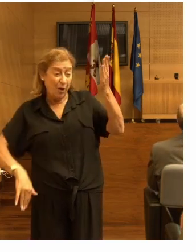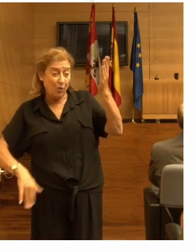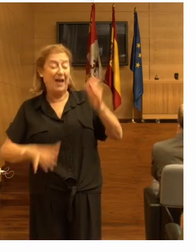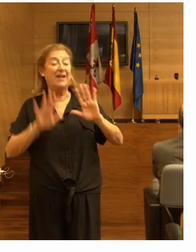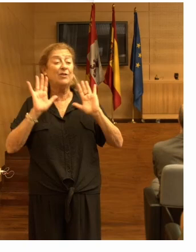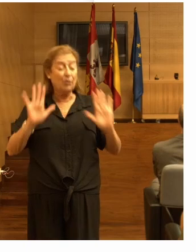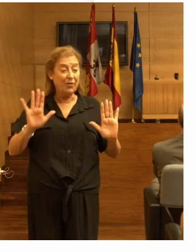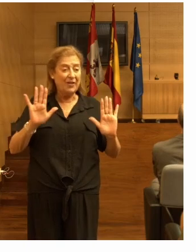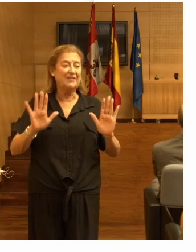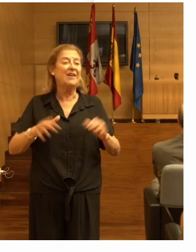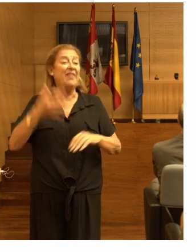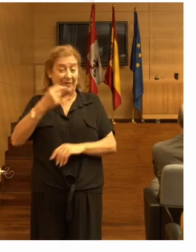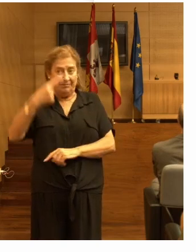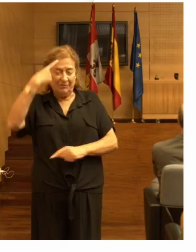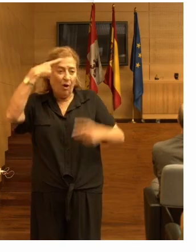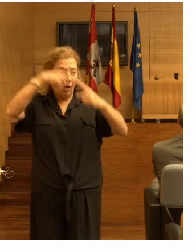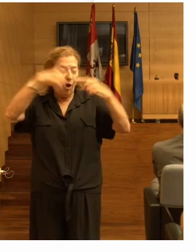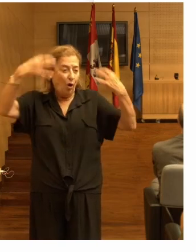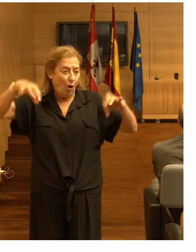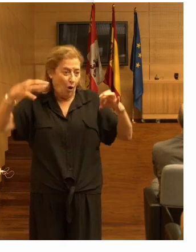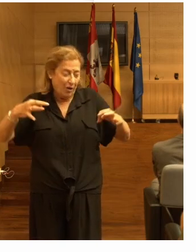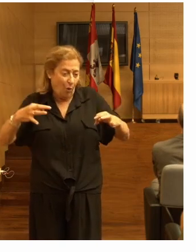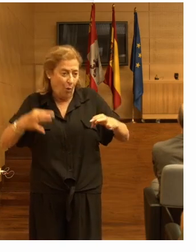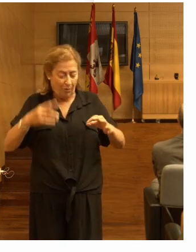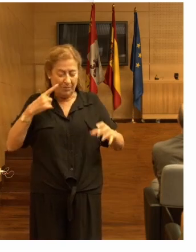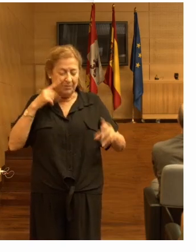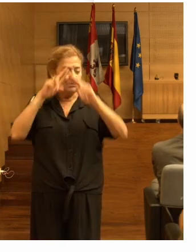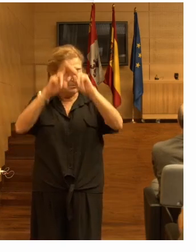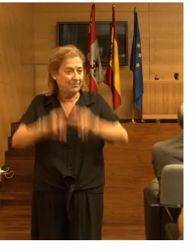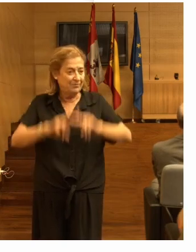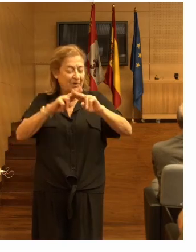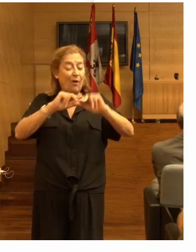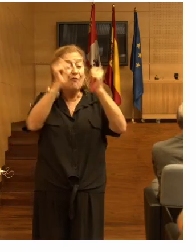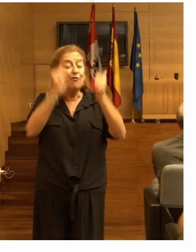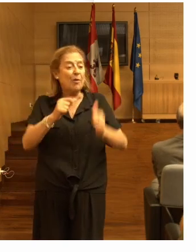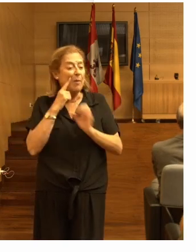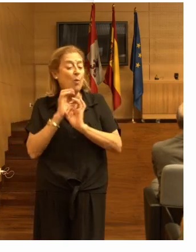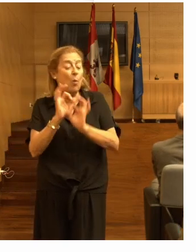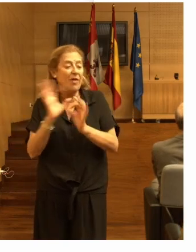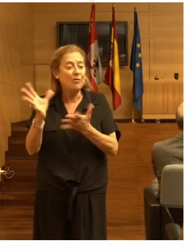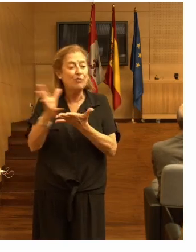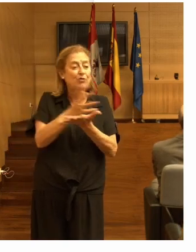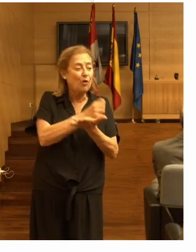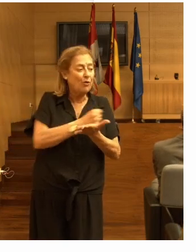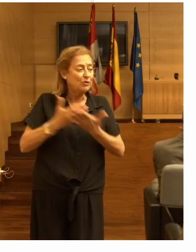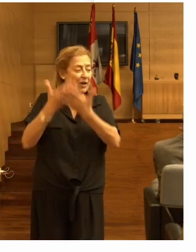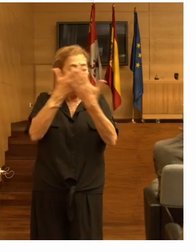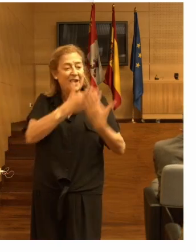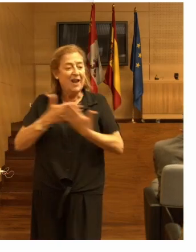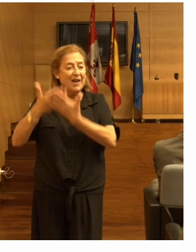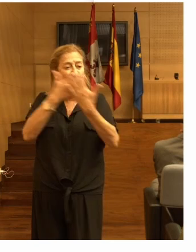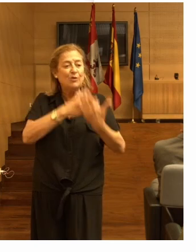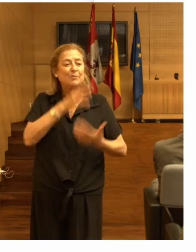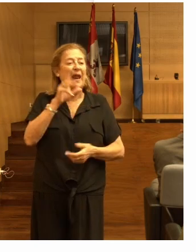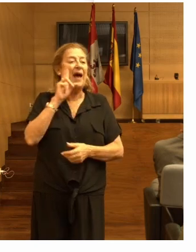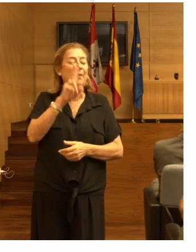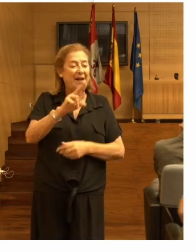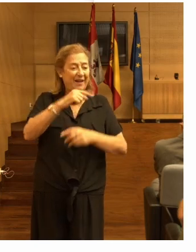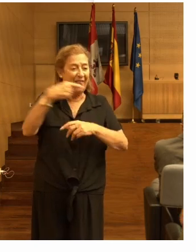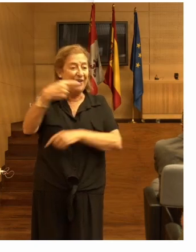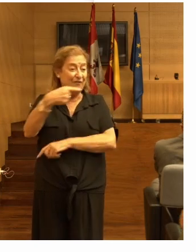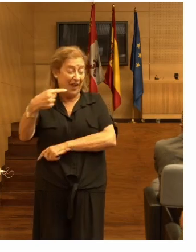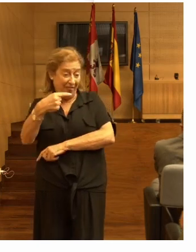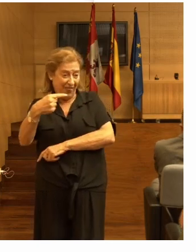tanto, tiene sentido analizar de forma cuidadosa todos estos estudios para ver cuáles son las diferencias. Creo que la